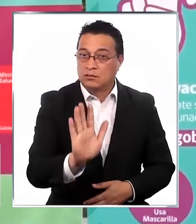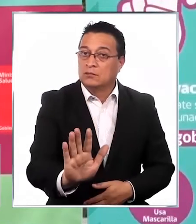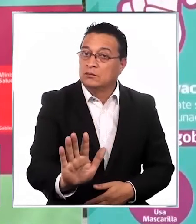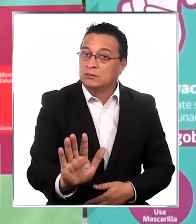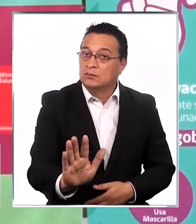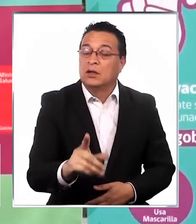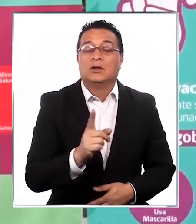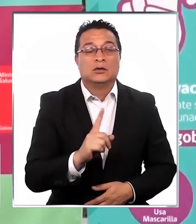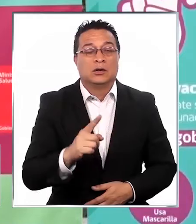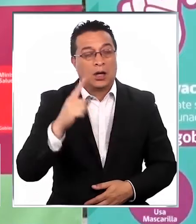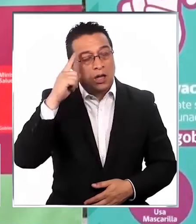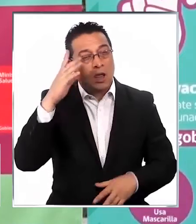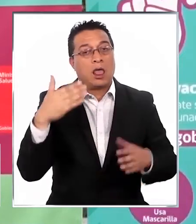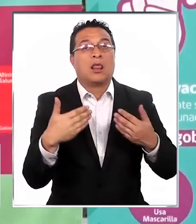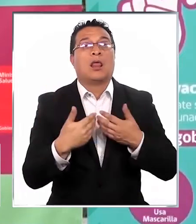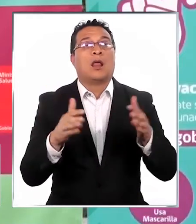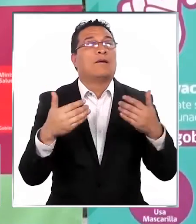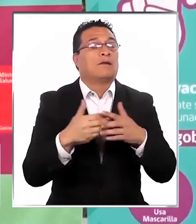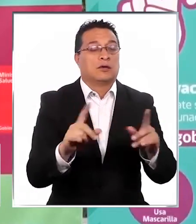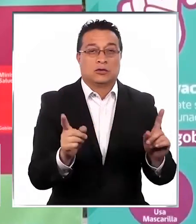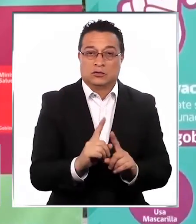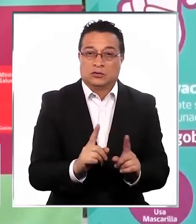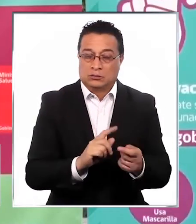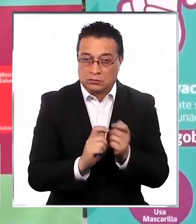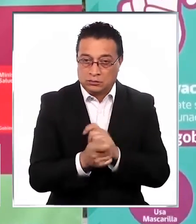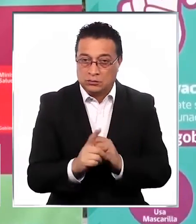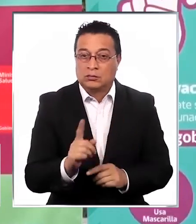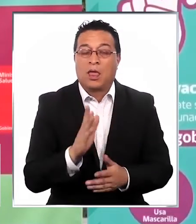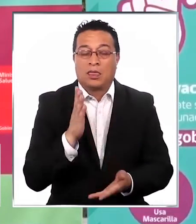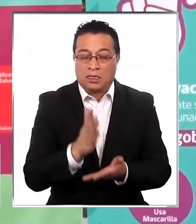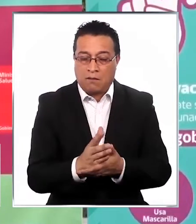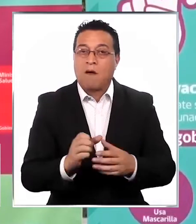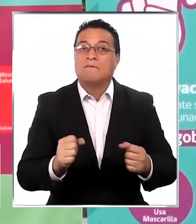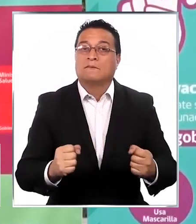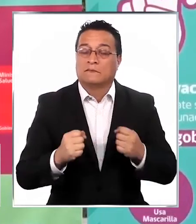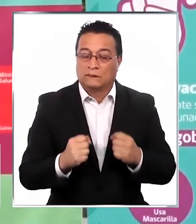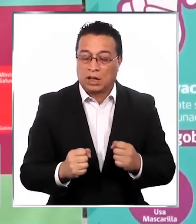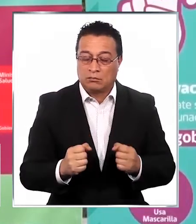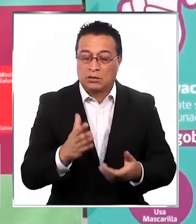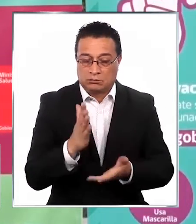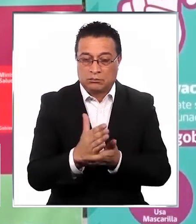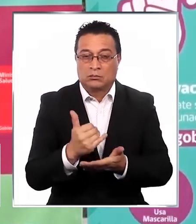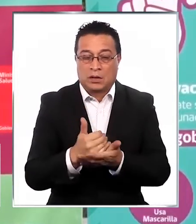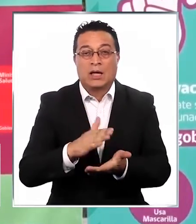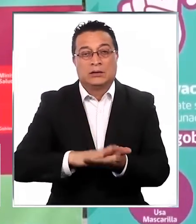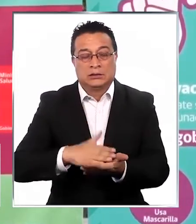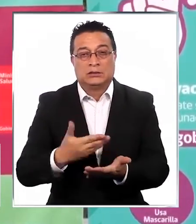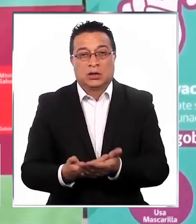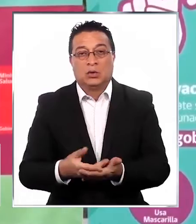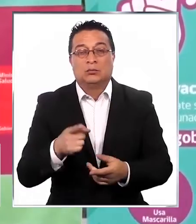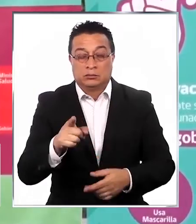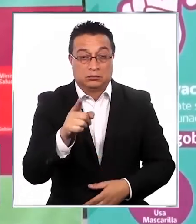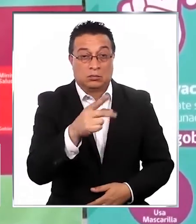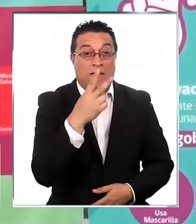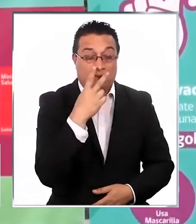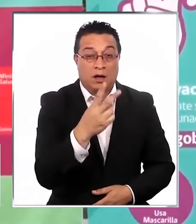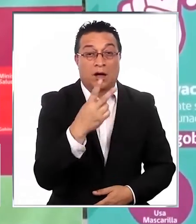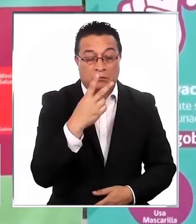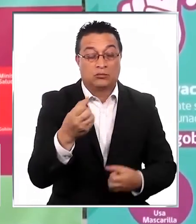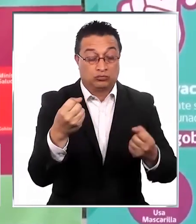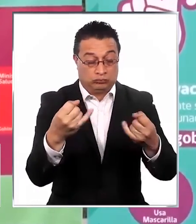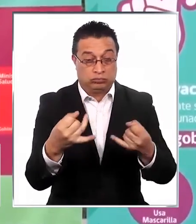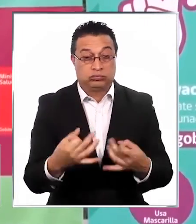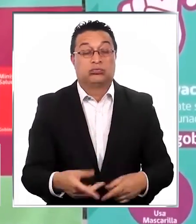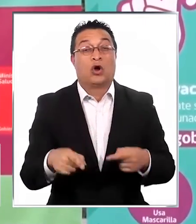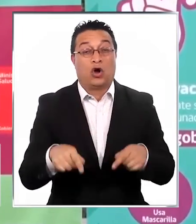no se liberen. Y todo lo contrario, hay que mantener firme las medidas sanitarias. Ustedes ven y han